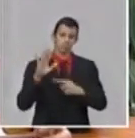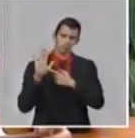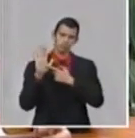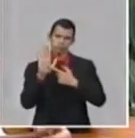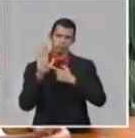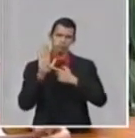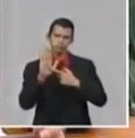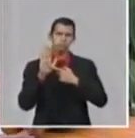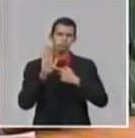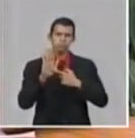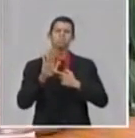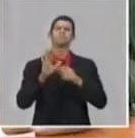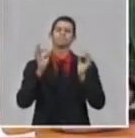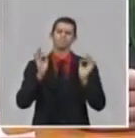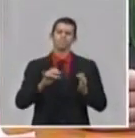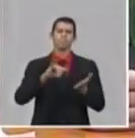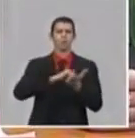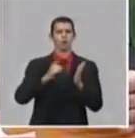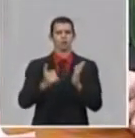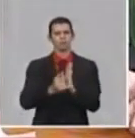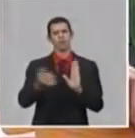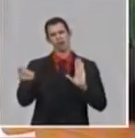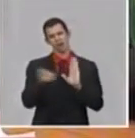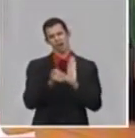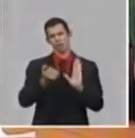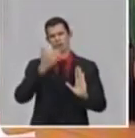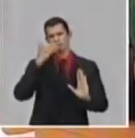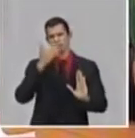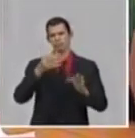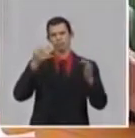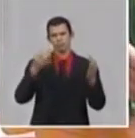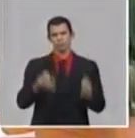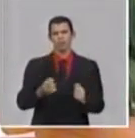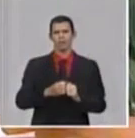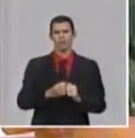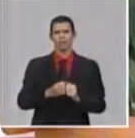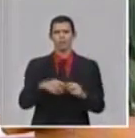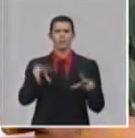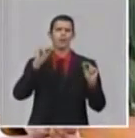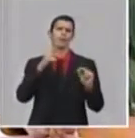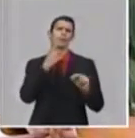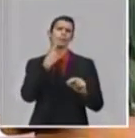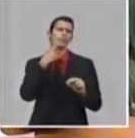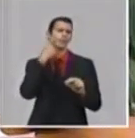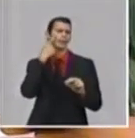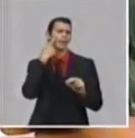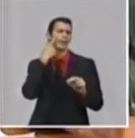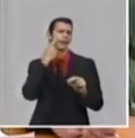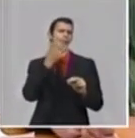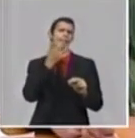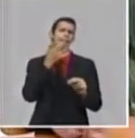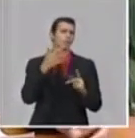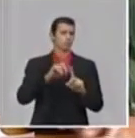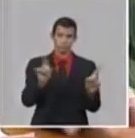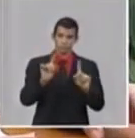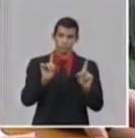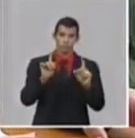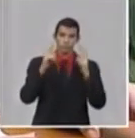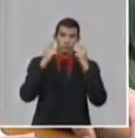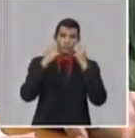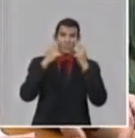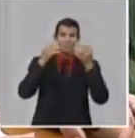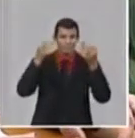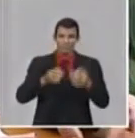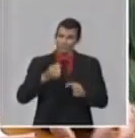racionalidad científica y por la base que tiene detrás. Porque tenemos un perfil de seguridad seguro, una